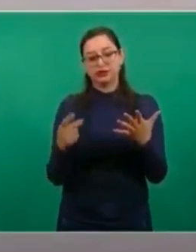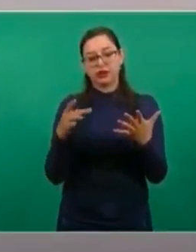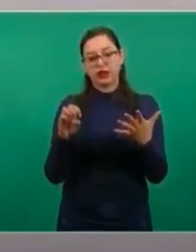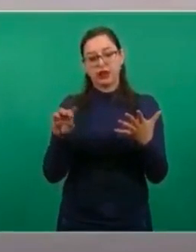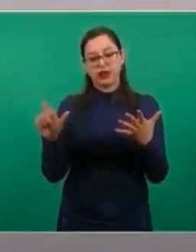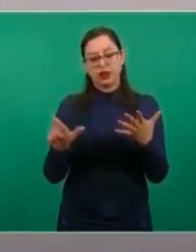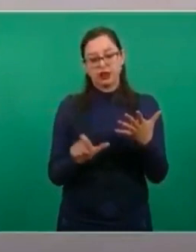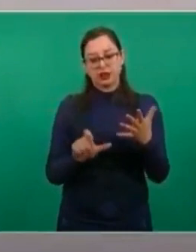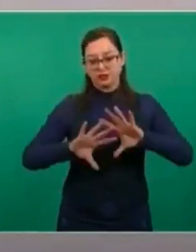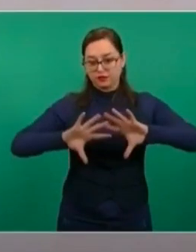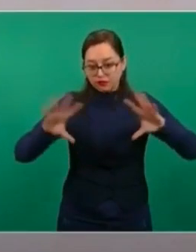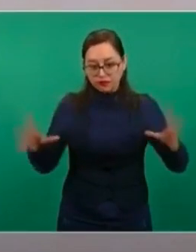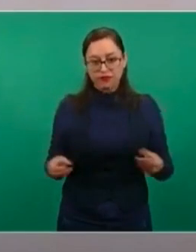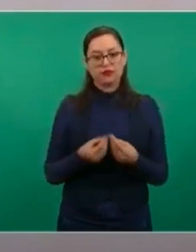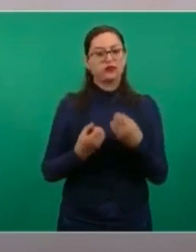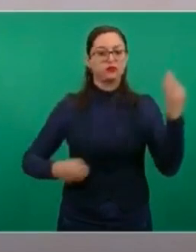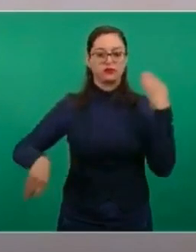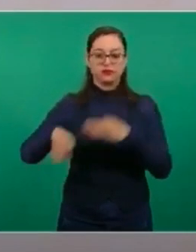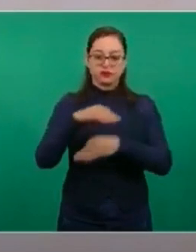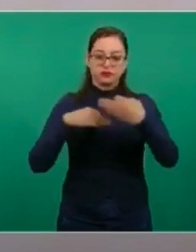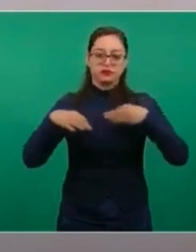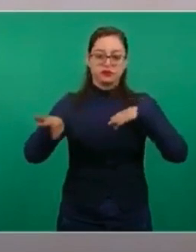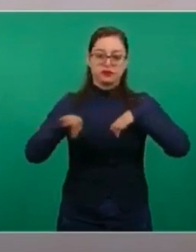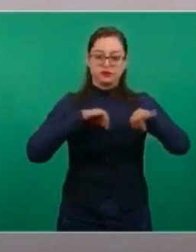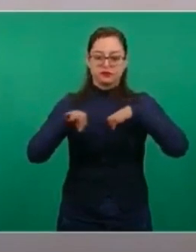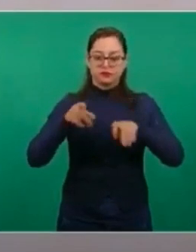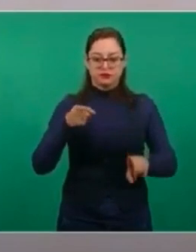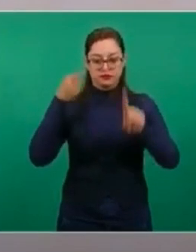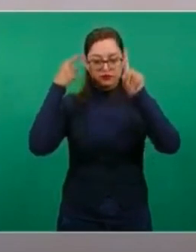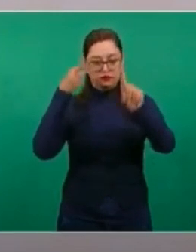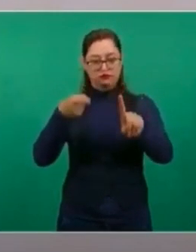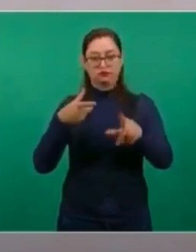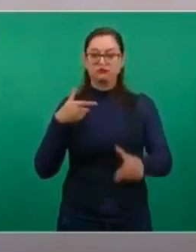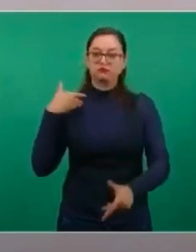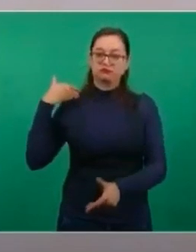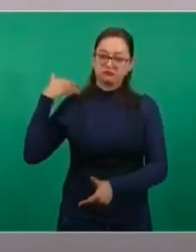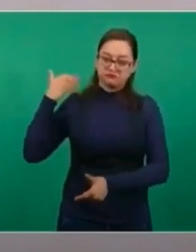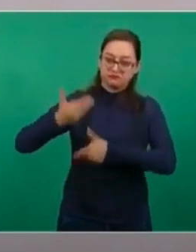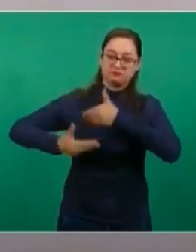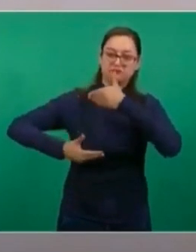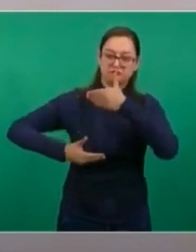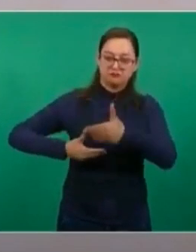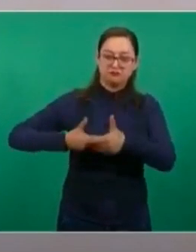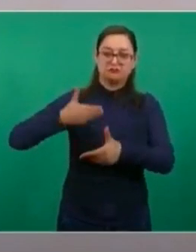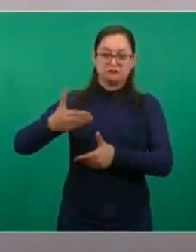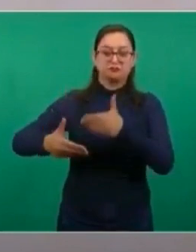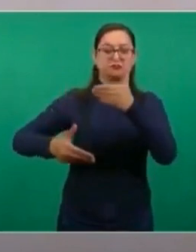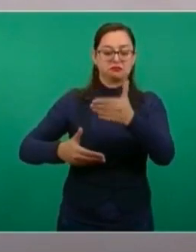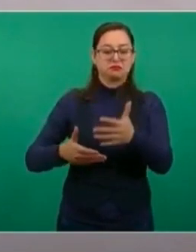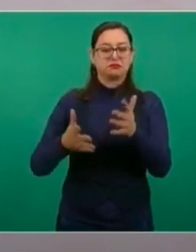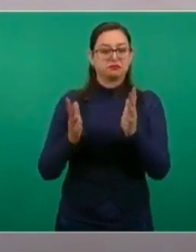Pemex, todos juntos. Así hemos estado trabajando ya